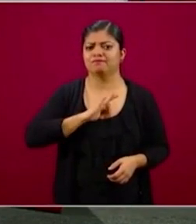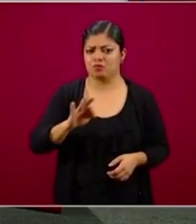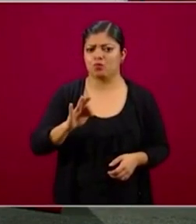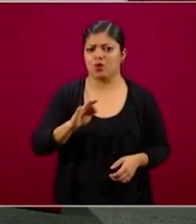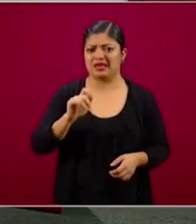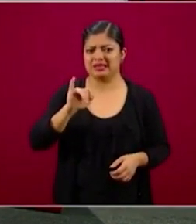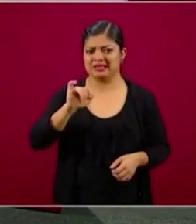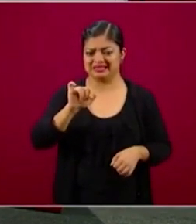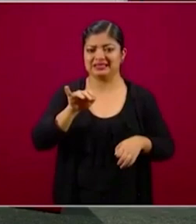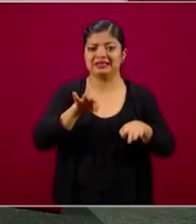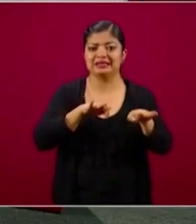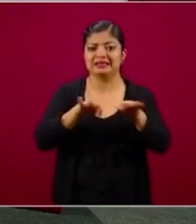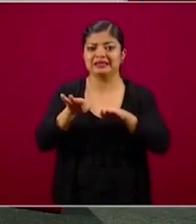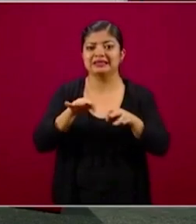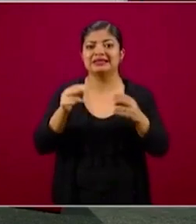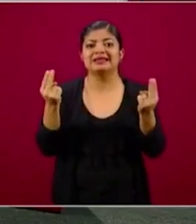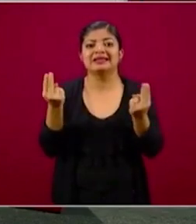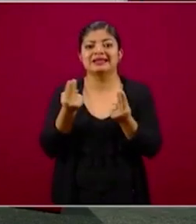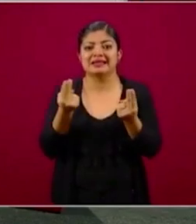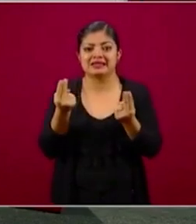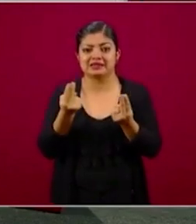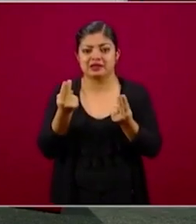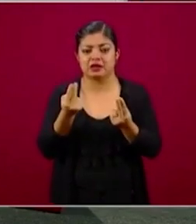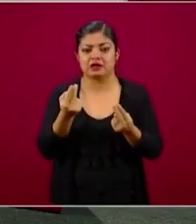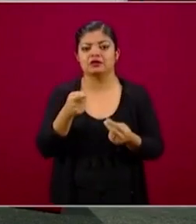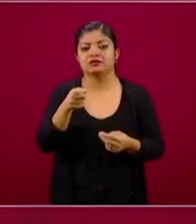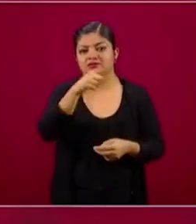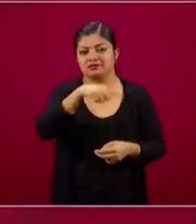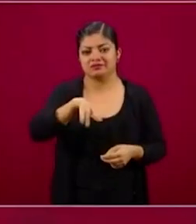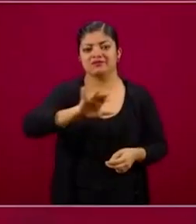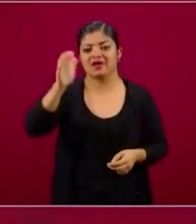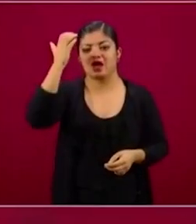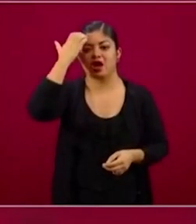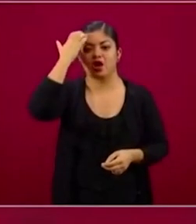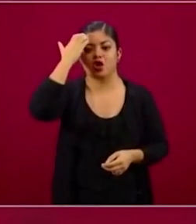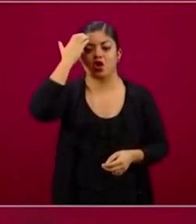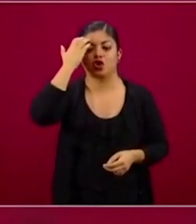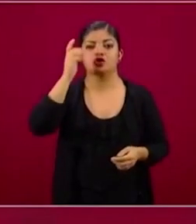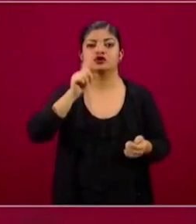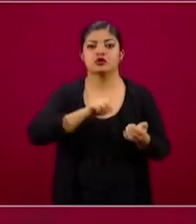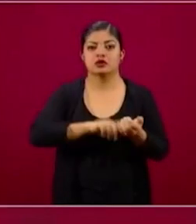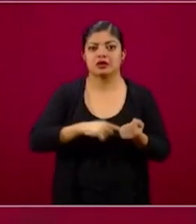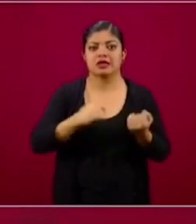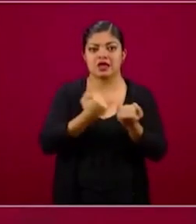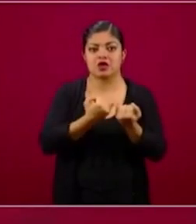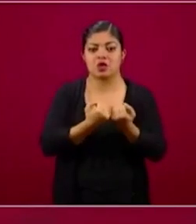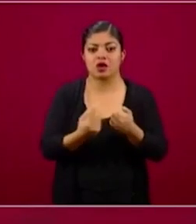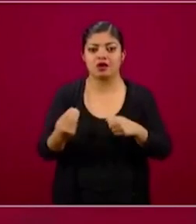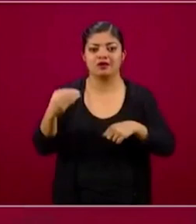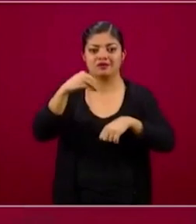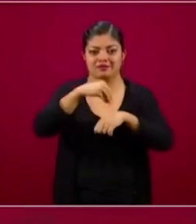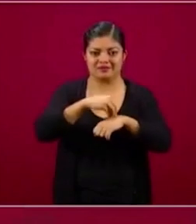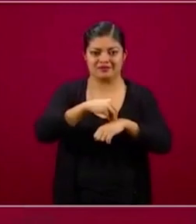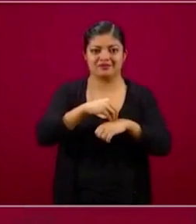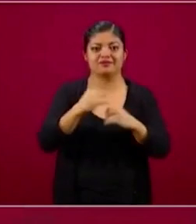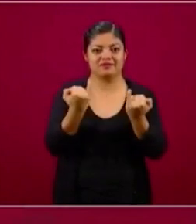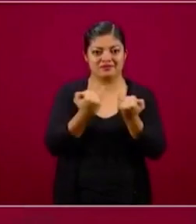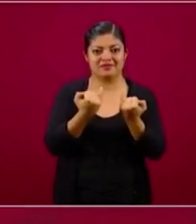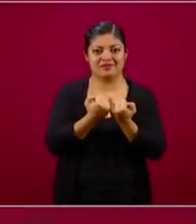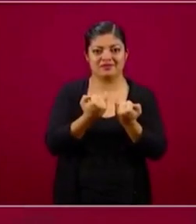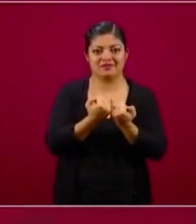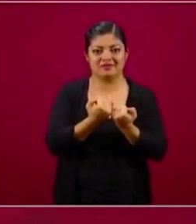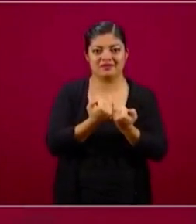actividades esenciales, las que ya conocíamos y a las que se agrega, ya lo decía también